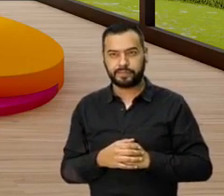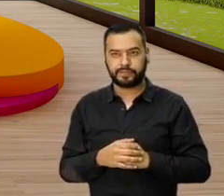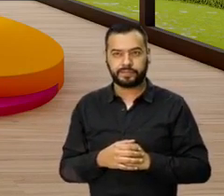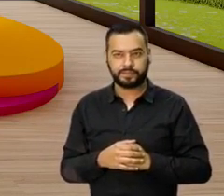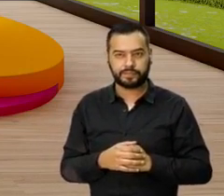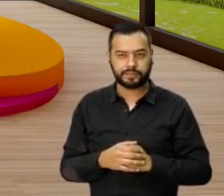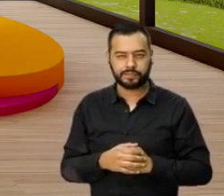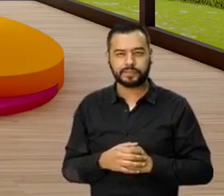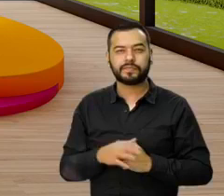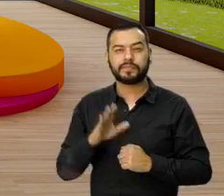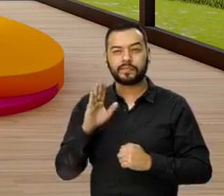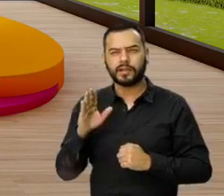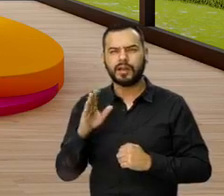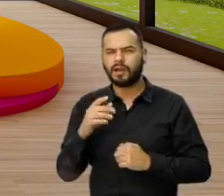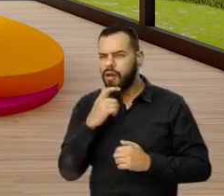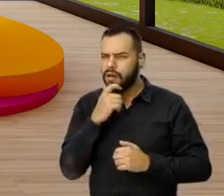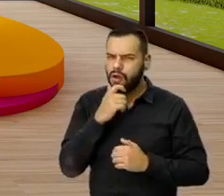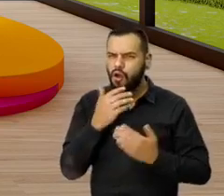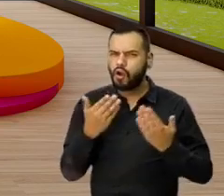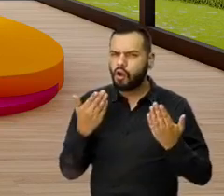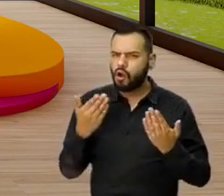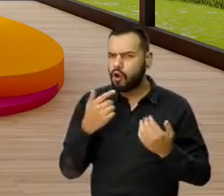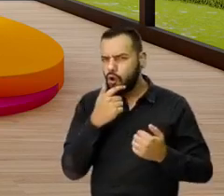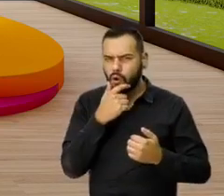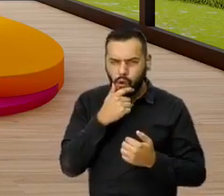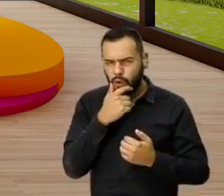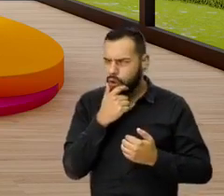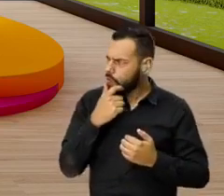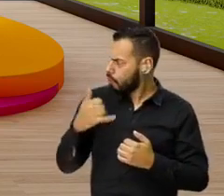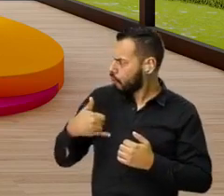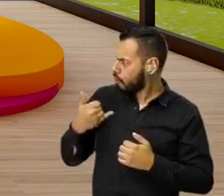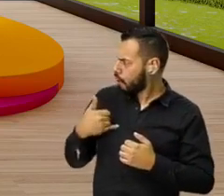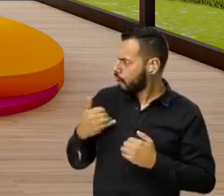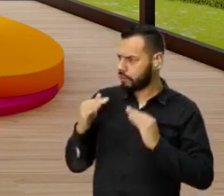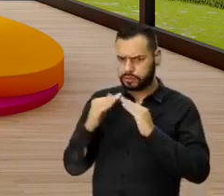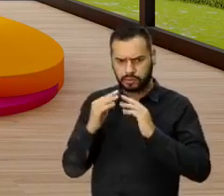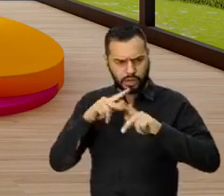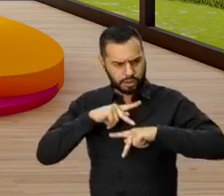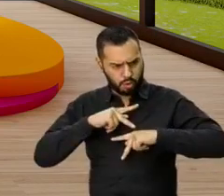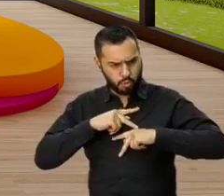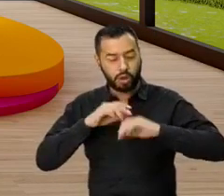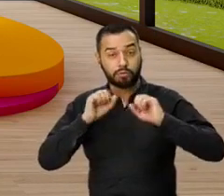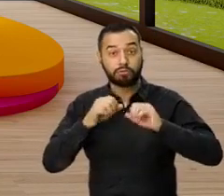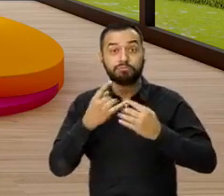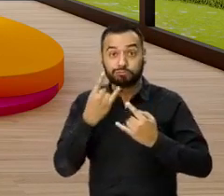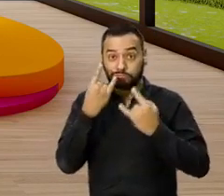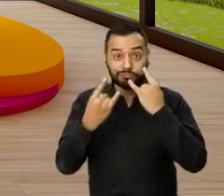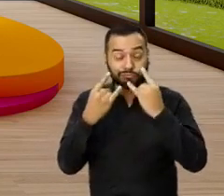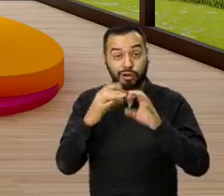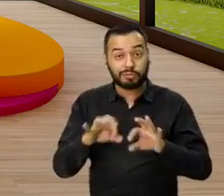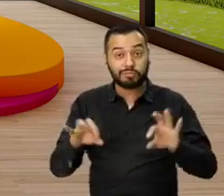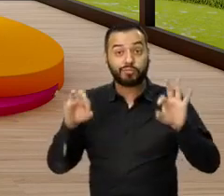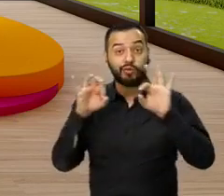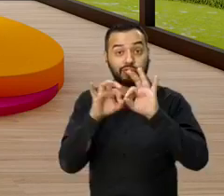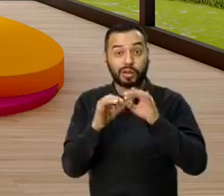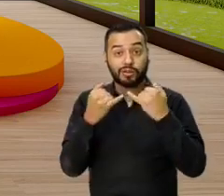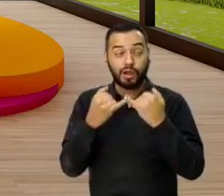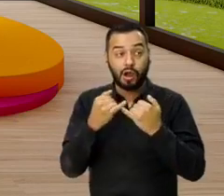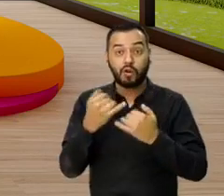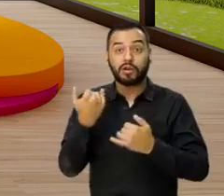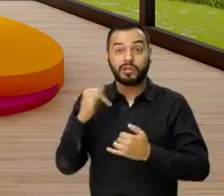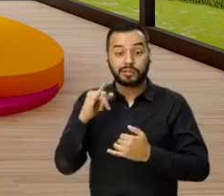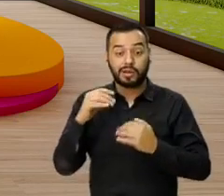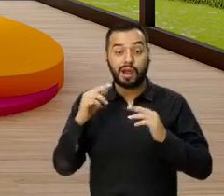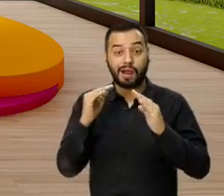todos estamos como en shock. ¿Cómo así que los jóvenes van a poder tener vivienda? Claro, es en un momento dado algo importante que ya tiene su